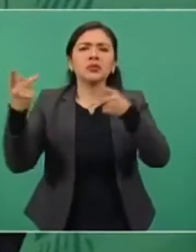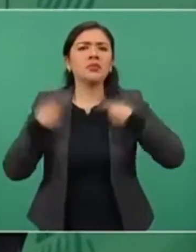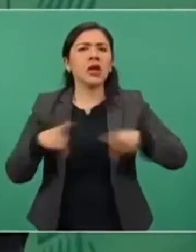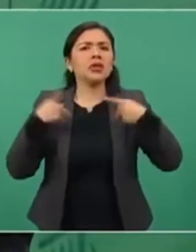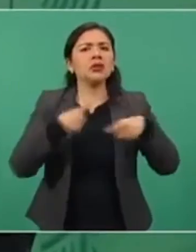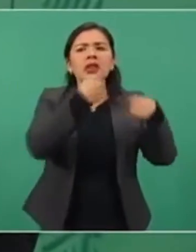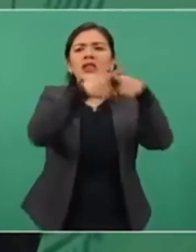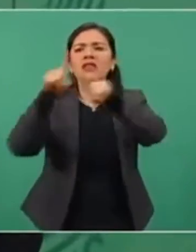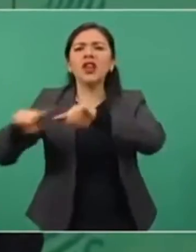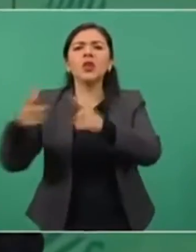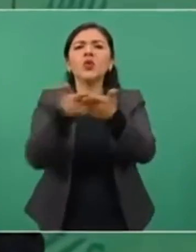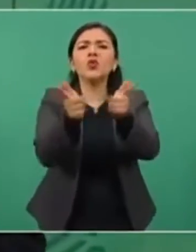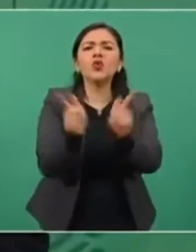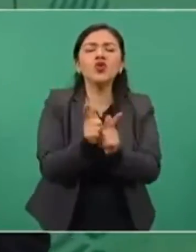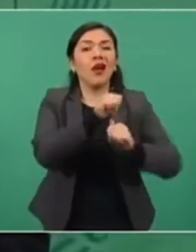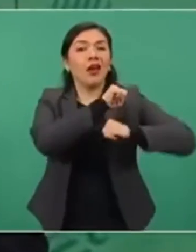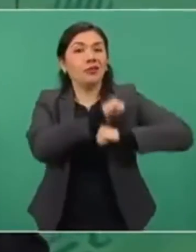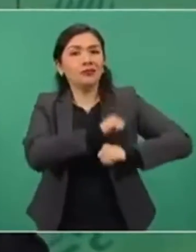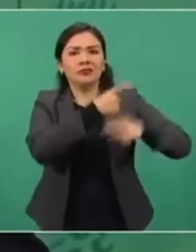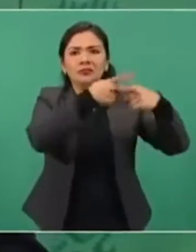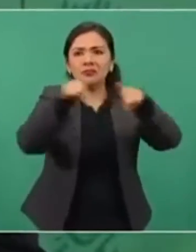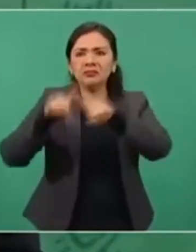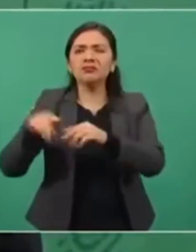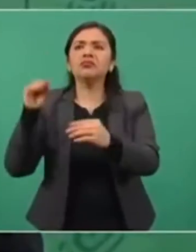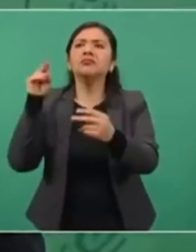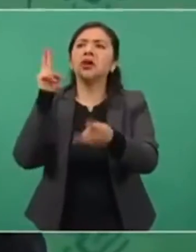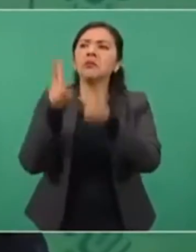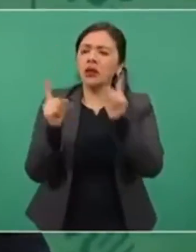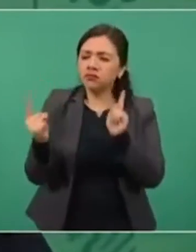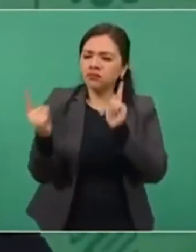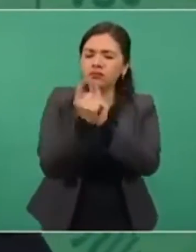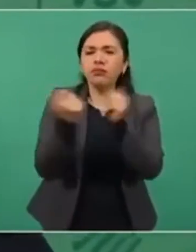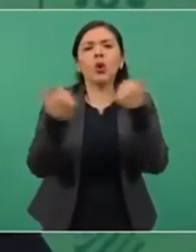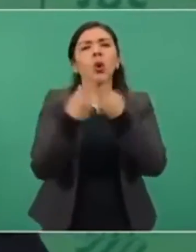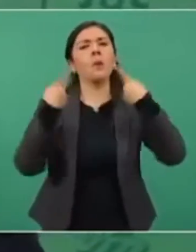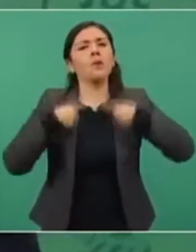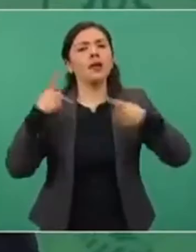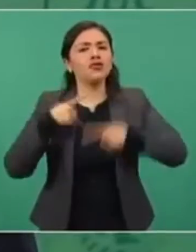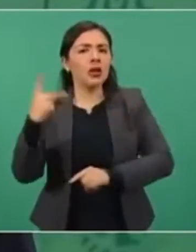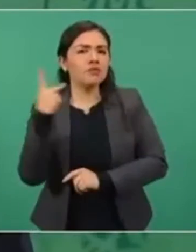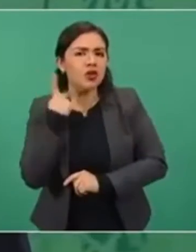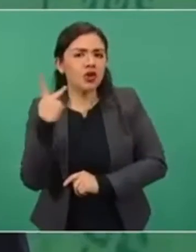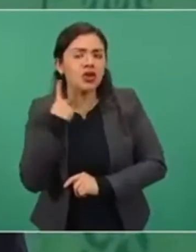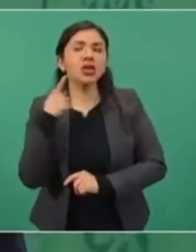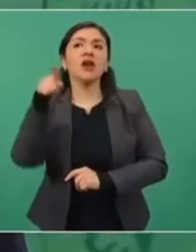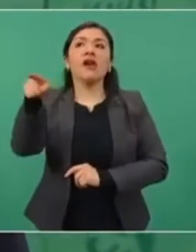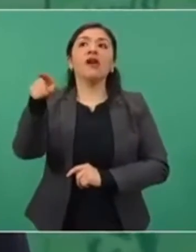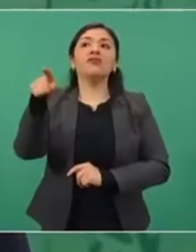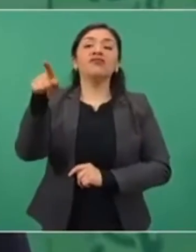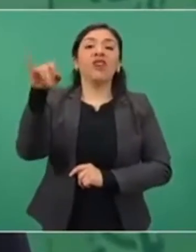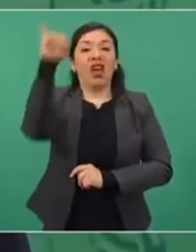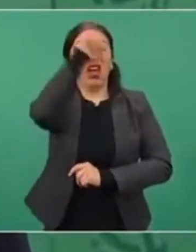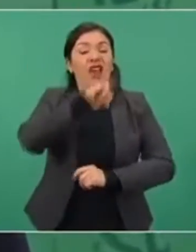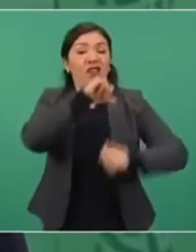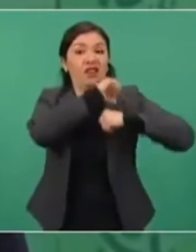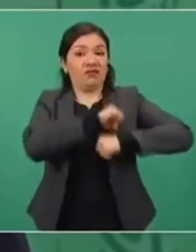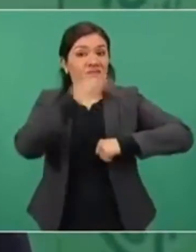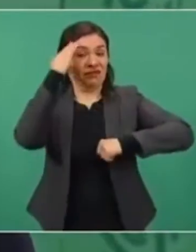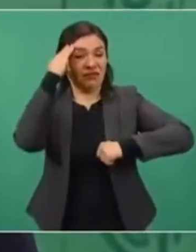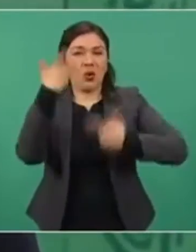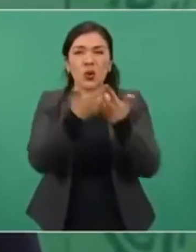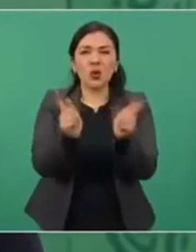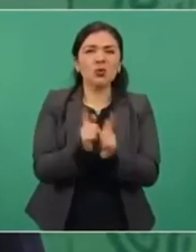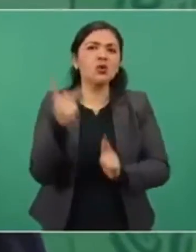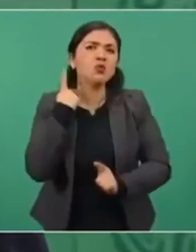todos los sectores, habla con políticos, habla con dirigentes de partidos. Bueno, se acaba de